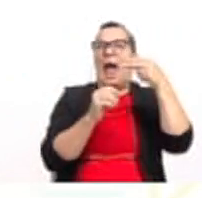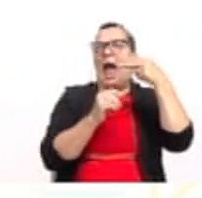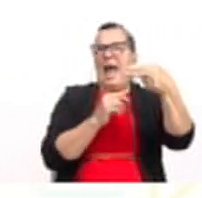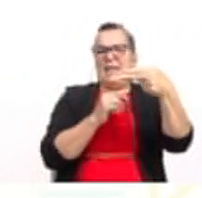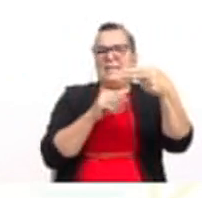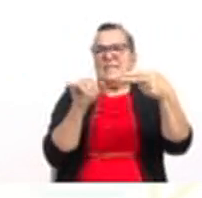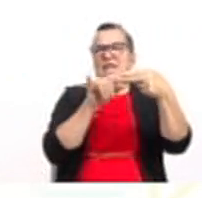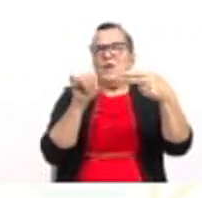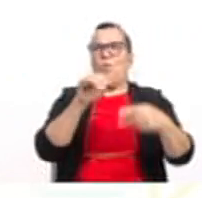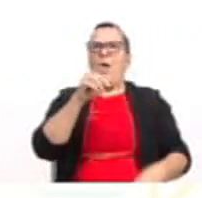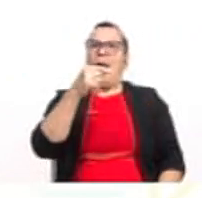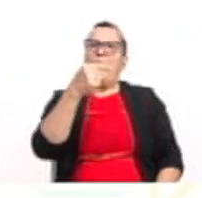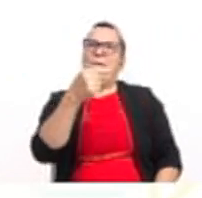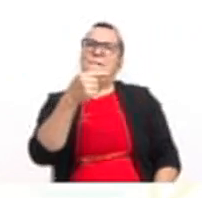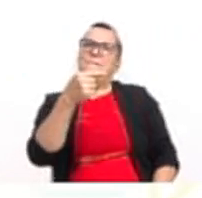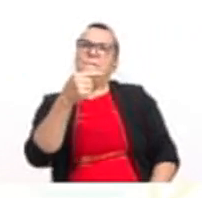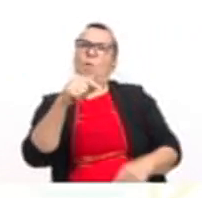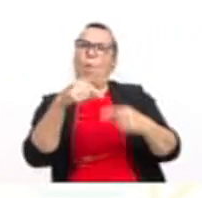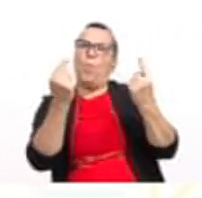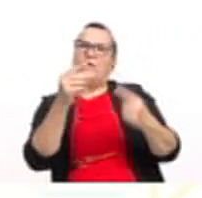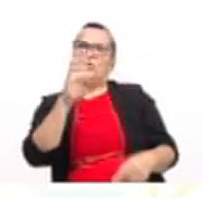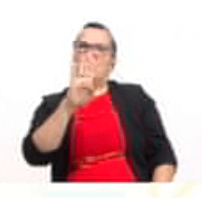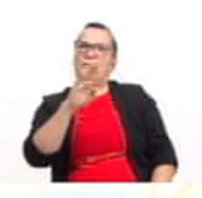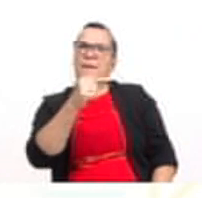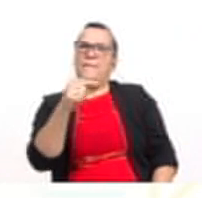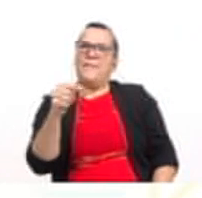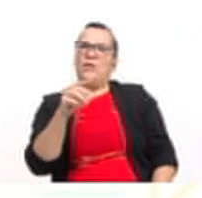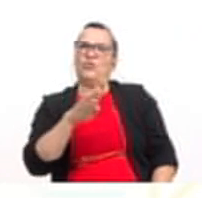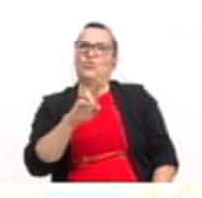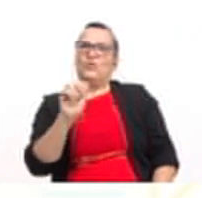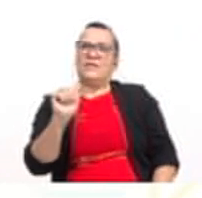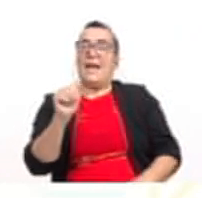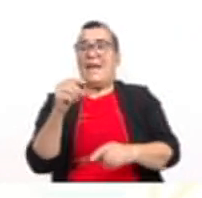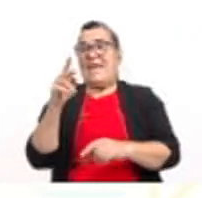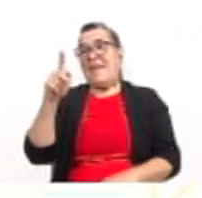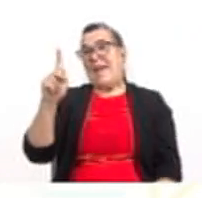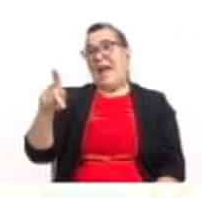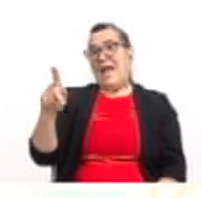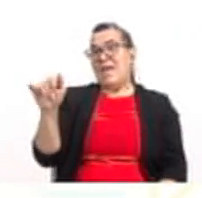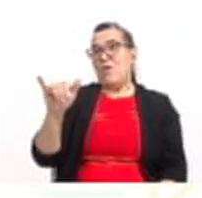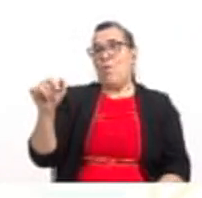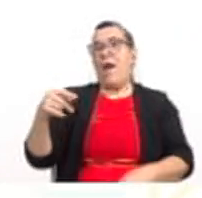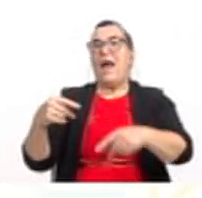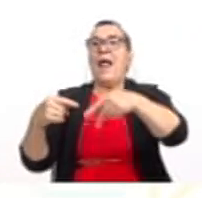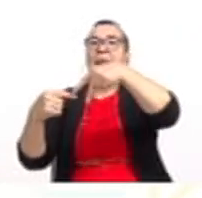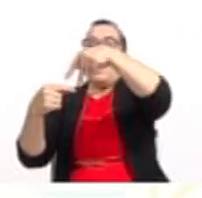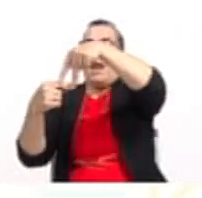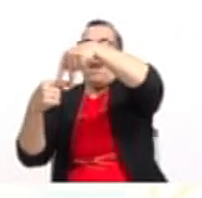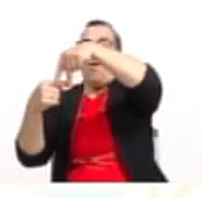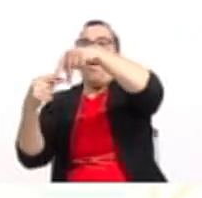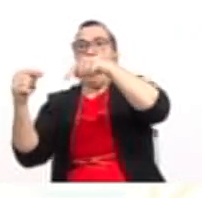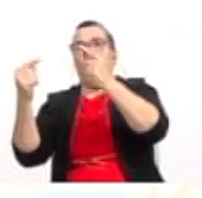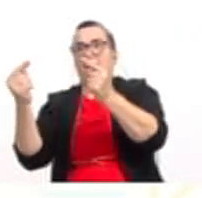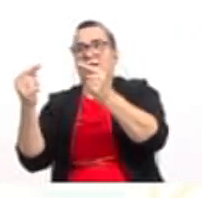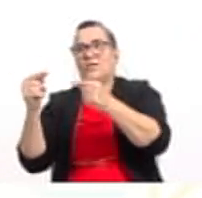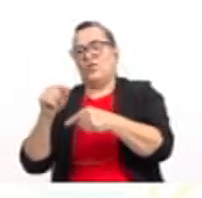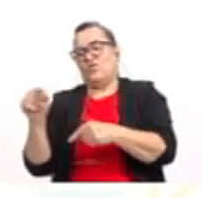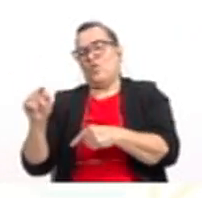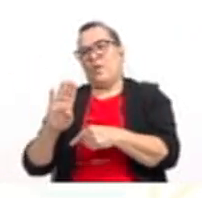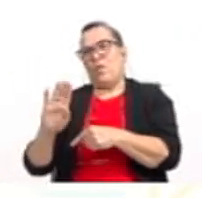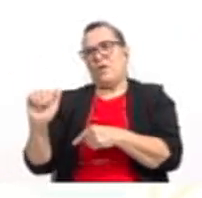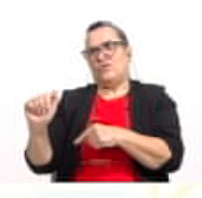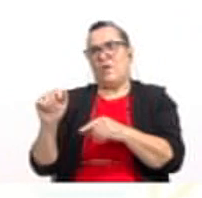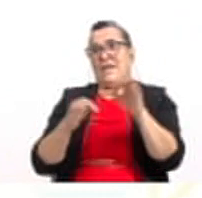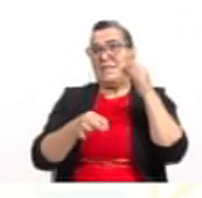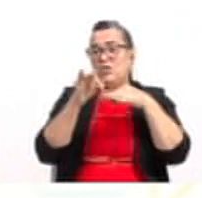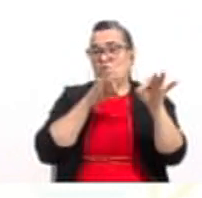opuesto de b sobre 2 por a, y sea k igual al opuesto del discriminante sobre 4a. Si hacemos las